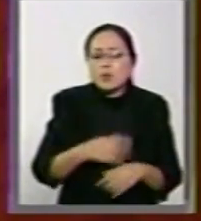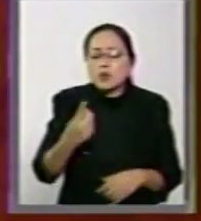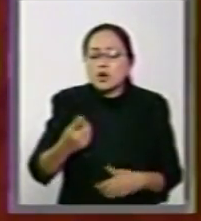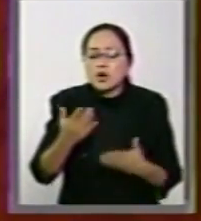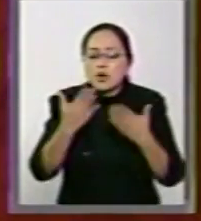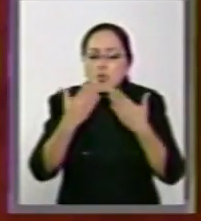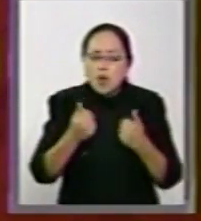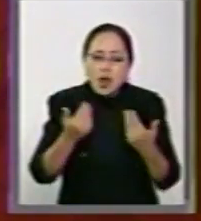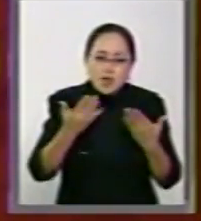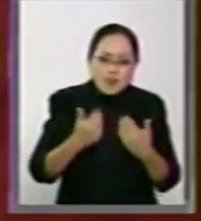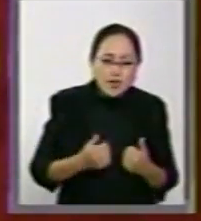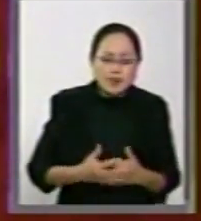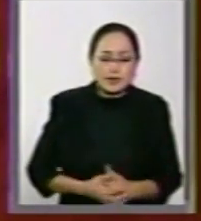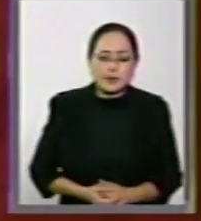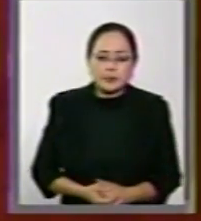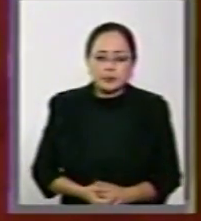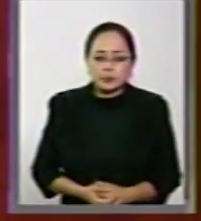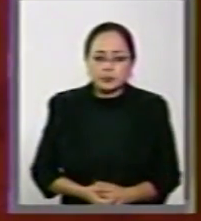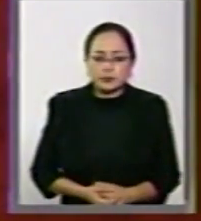deficientes.